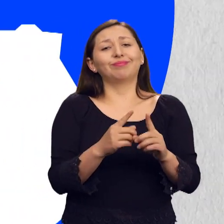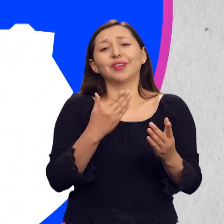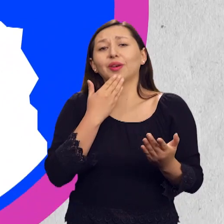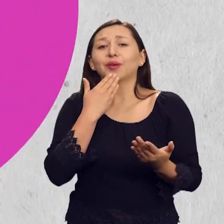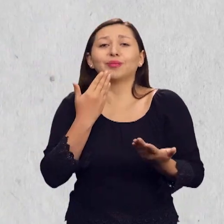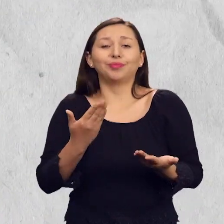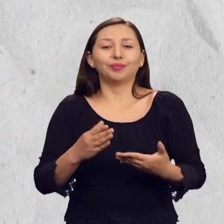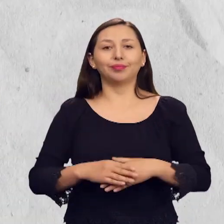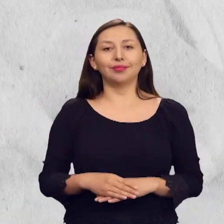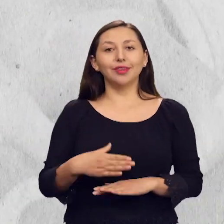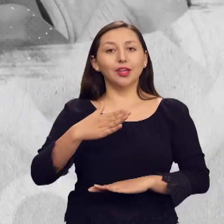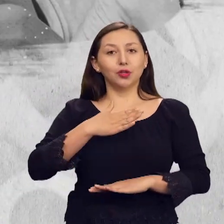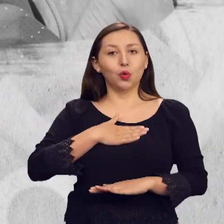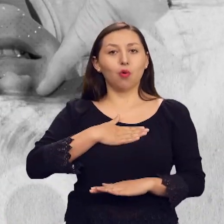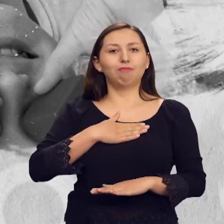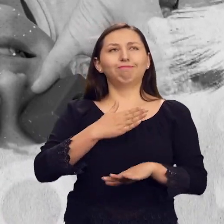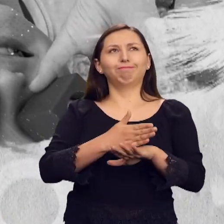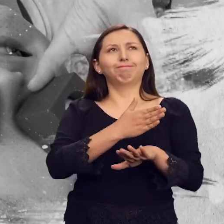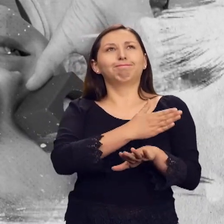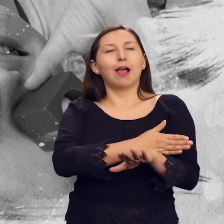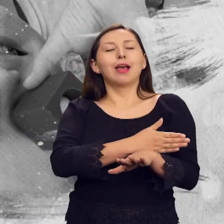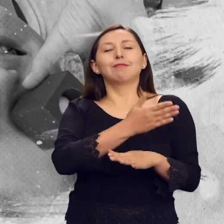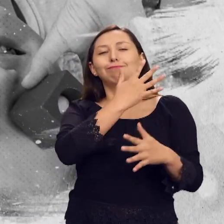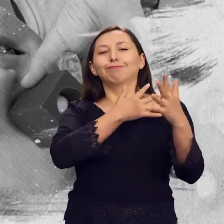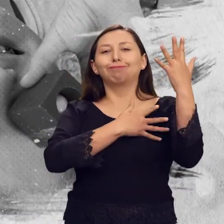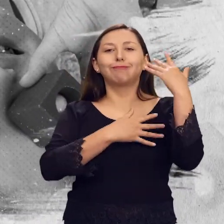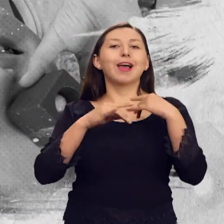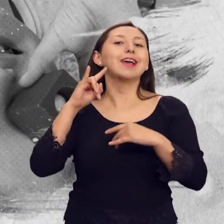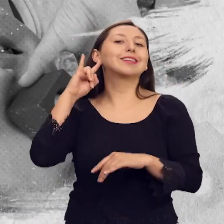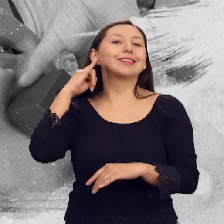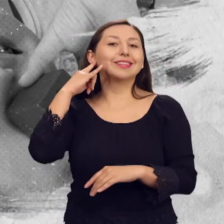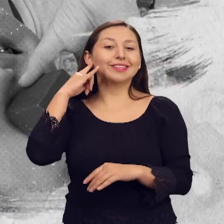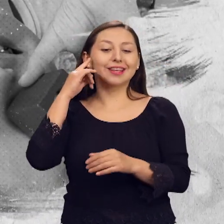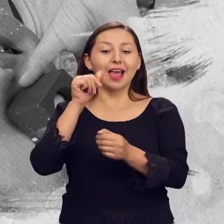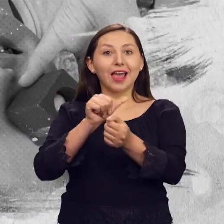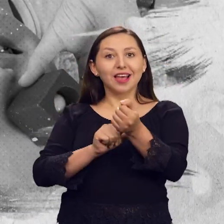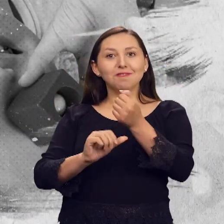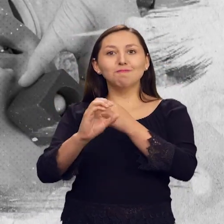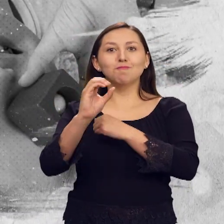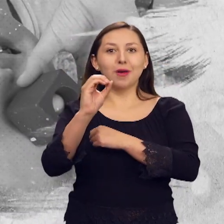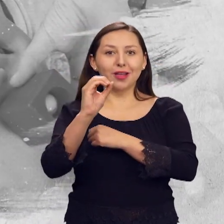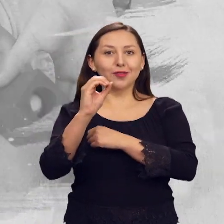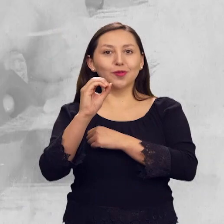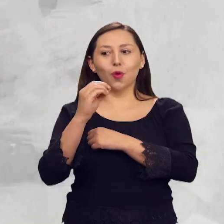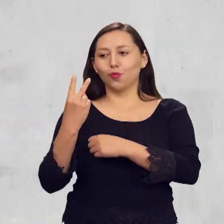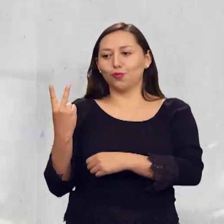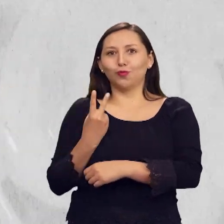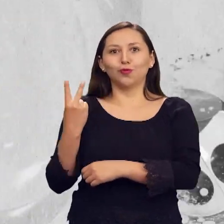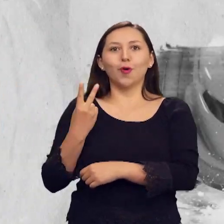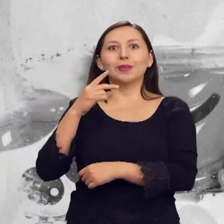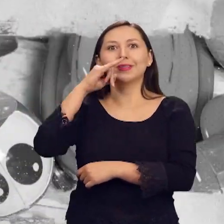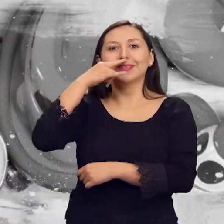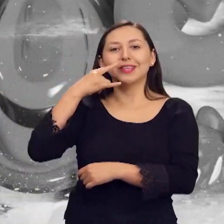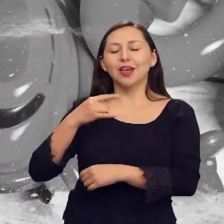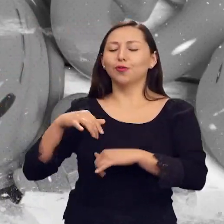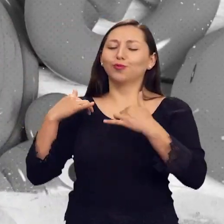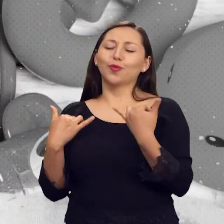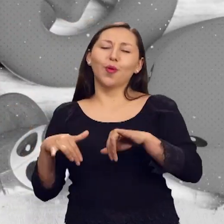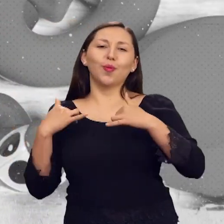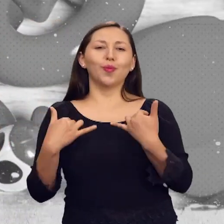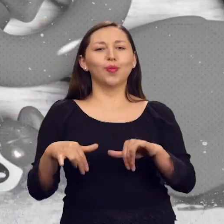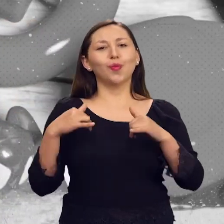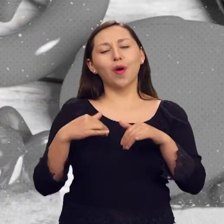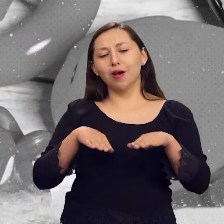Cuando era niña, mi hermano y yo disfrutábamos mucho jugando. Tomábamos todos nuestros juguetes.